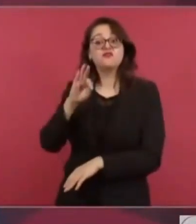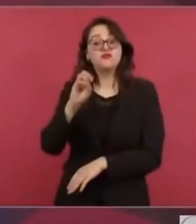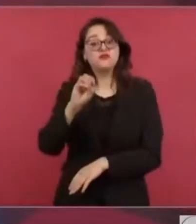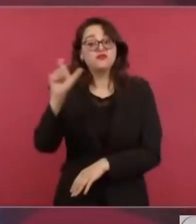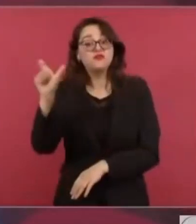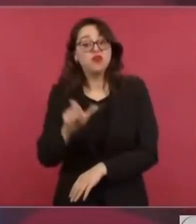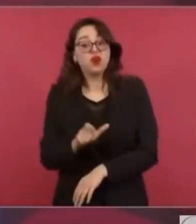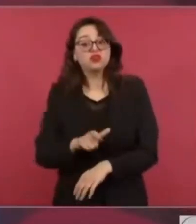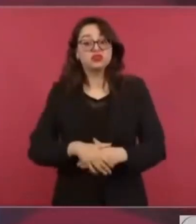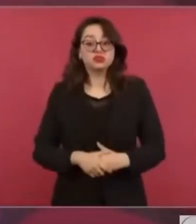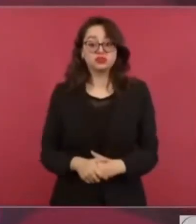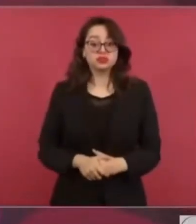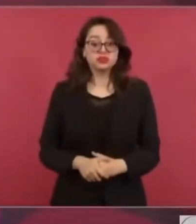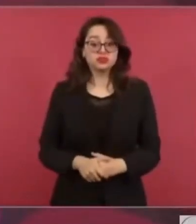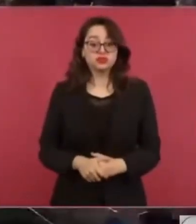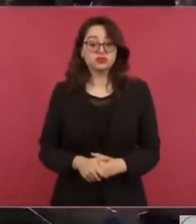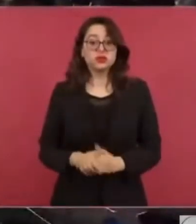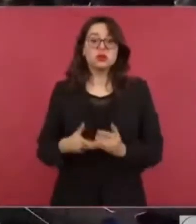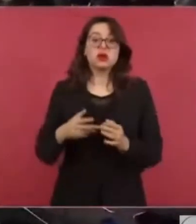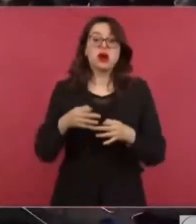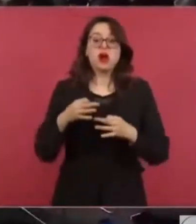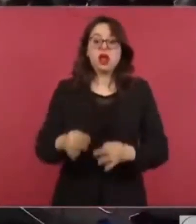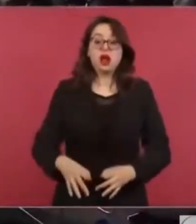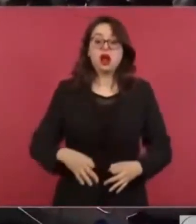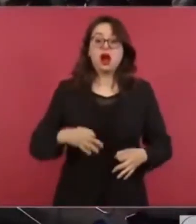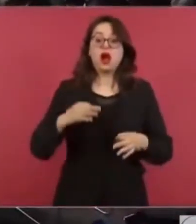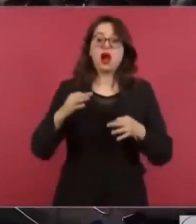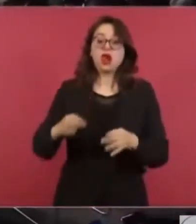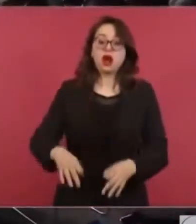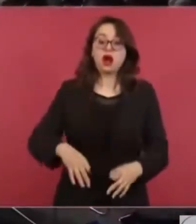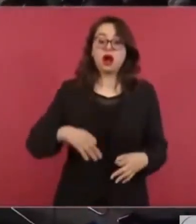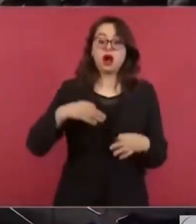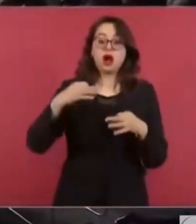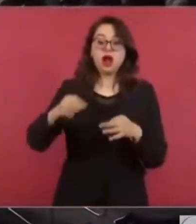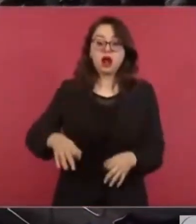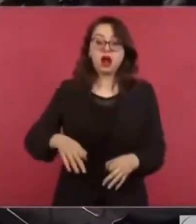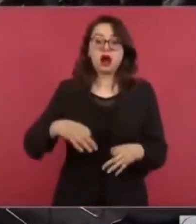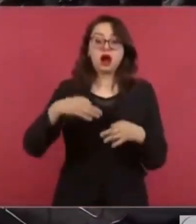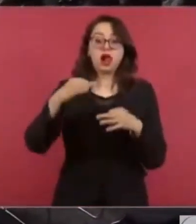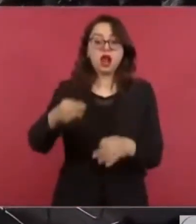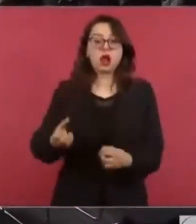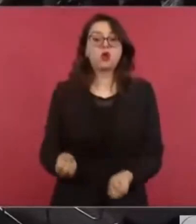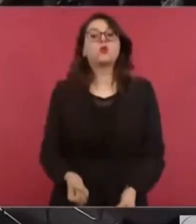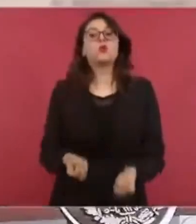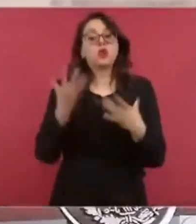¿Cuántos años? Ayúdenme. ¿O cuántos sexenios?